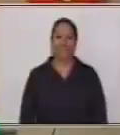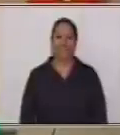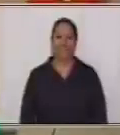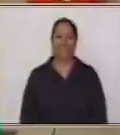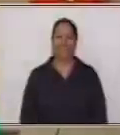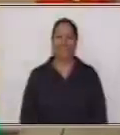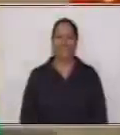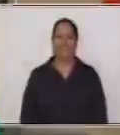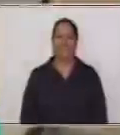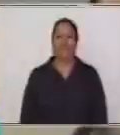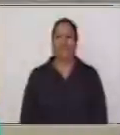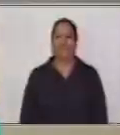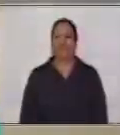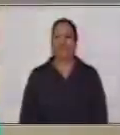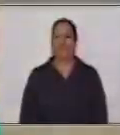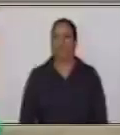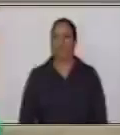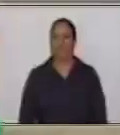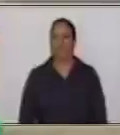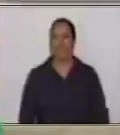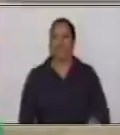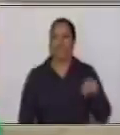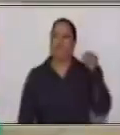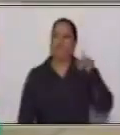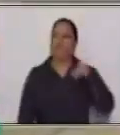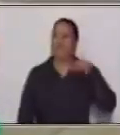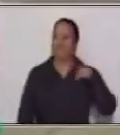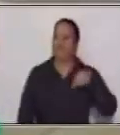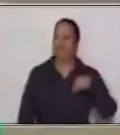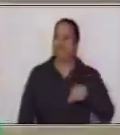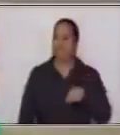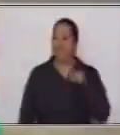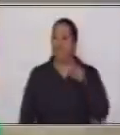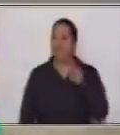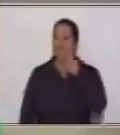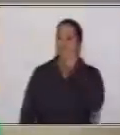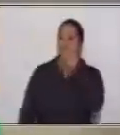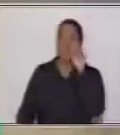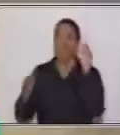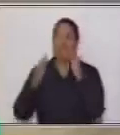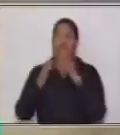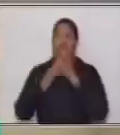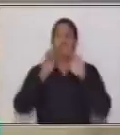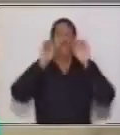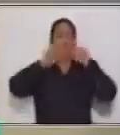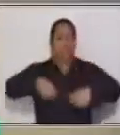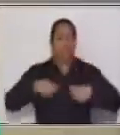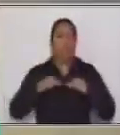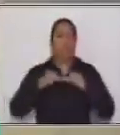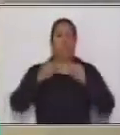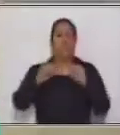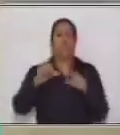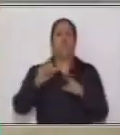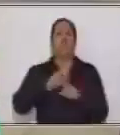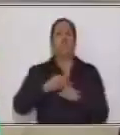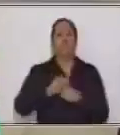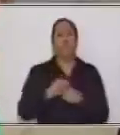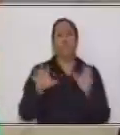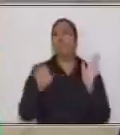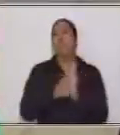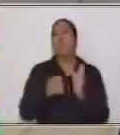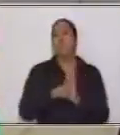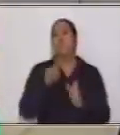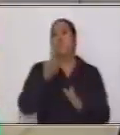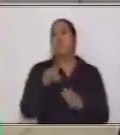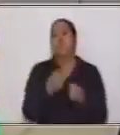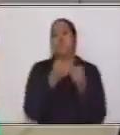en casa puedes seguir practicando. Por ejemplo, puedes contar tus juguetes. Si